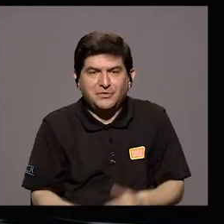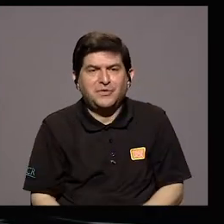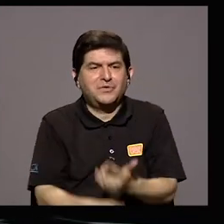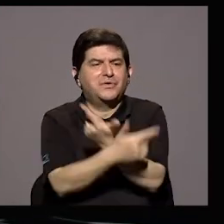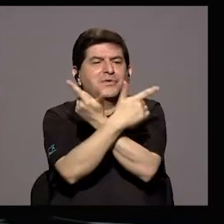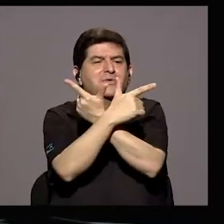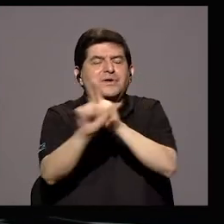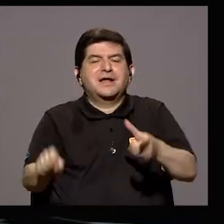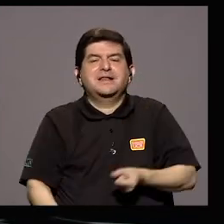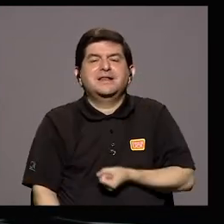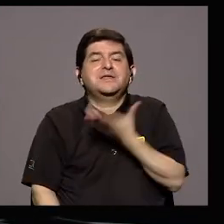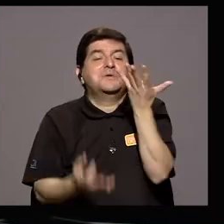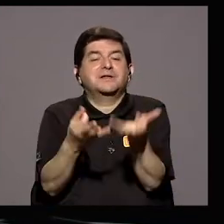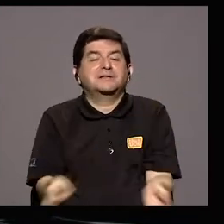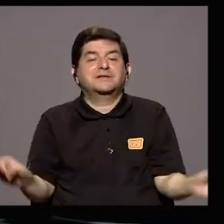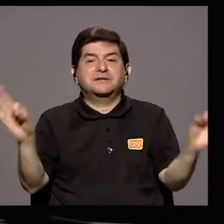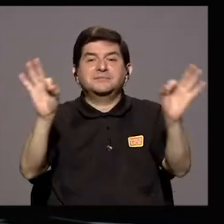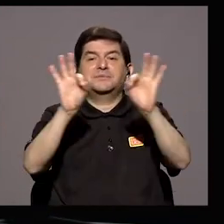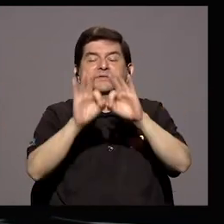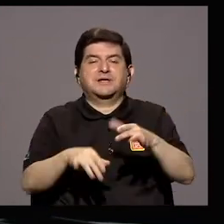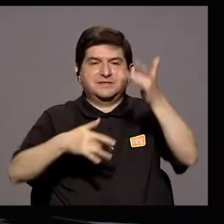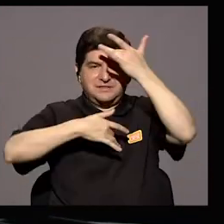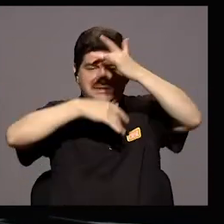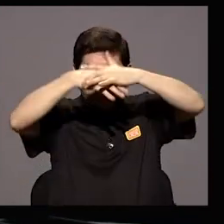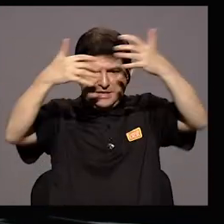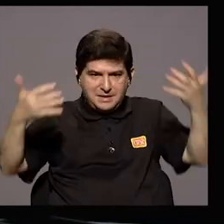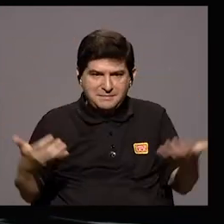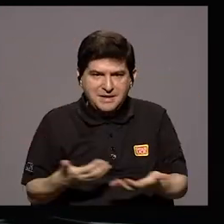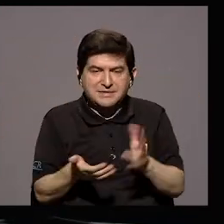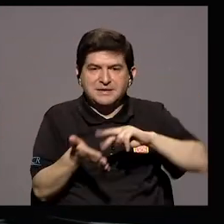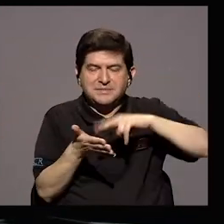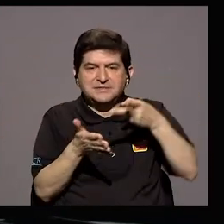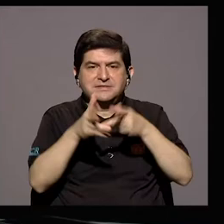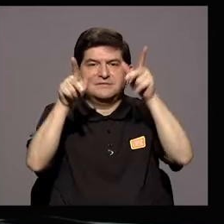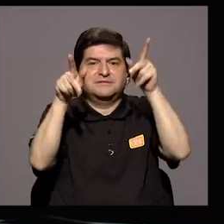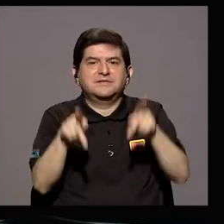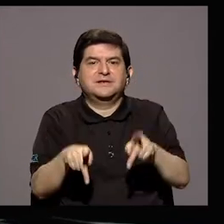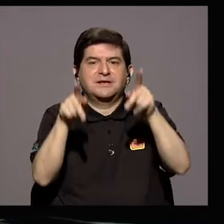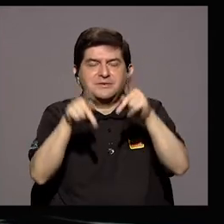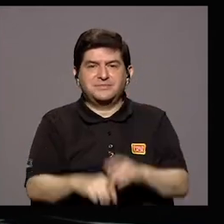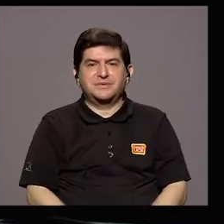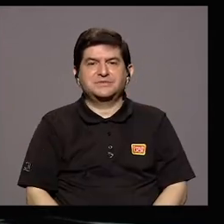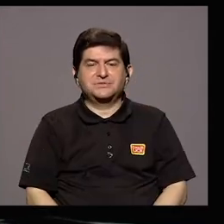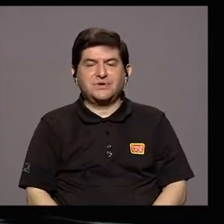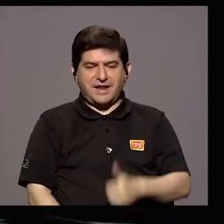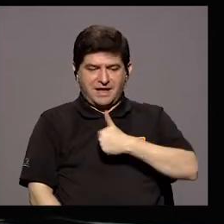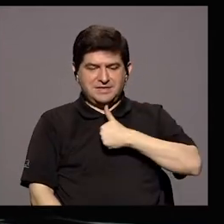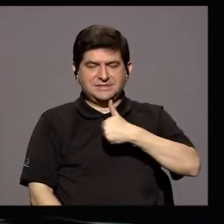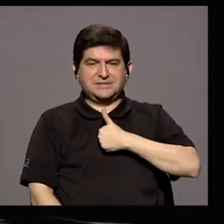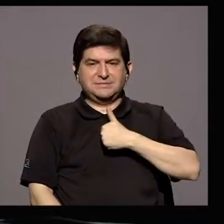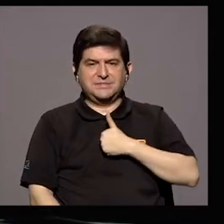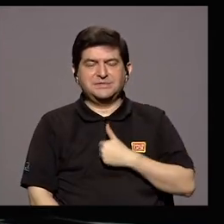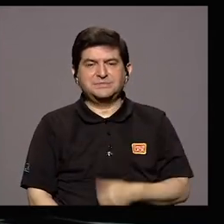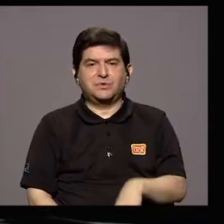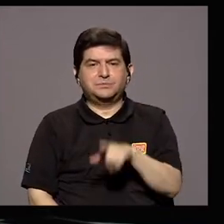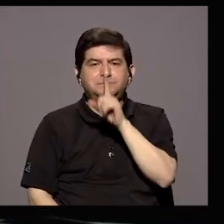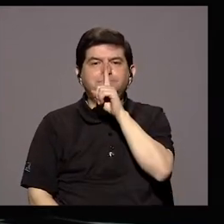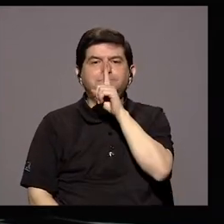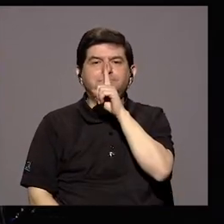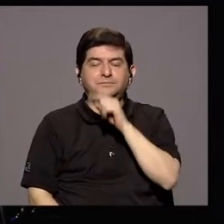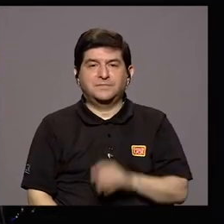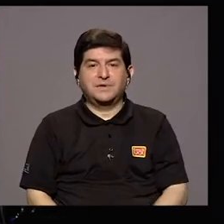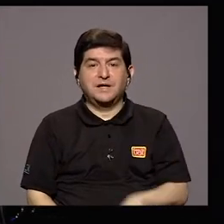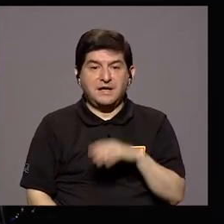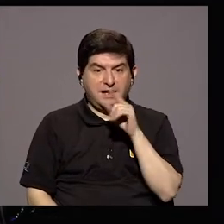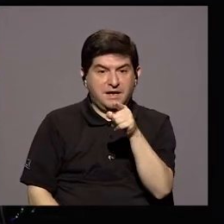la libertad de expresión es tan importante La pandemia ha implicado que las personas se apliquen a una autocensura Creo que eso es algo muy valioso